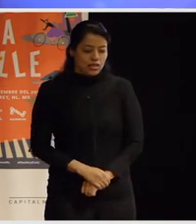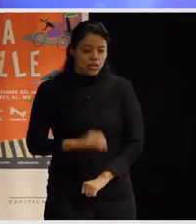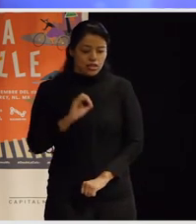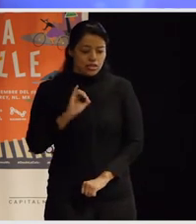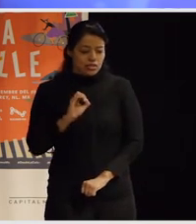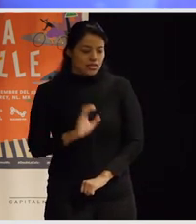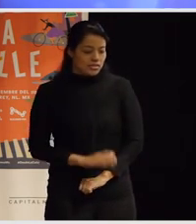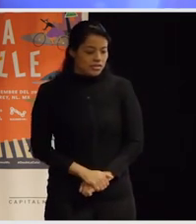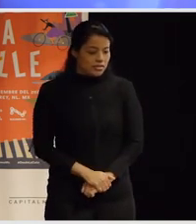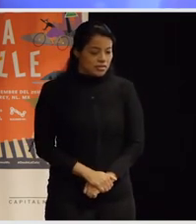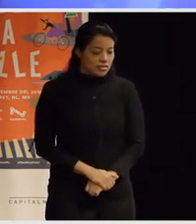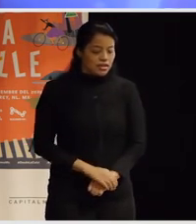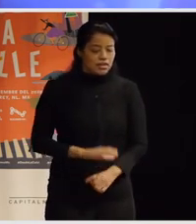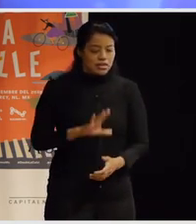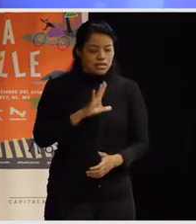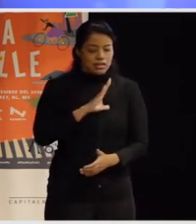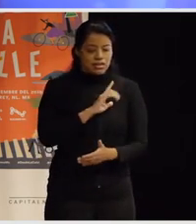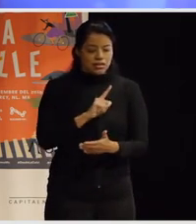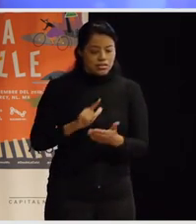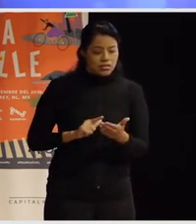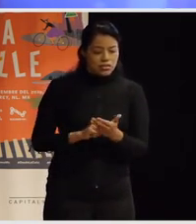como decíamos hay un área de oportunidad ahí